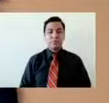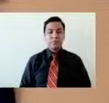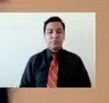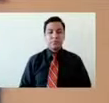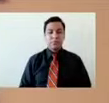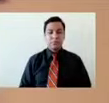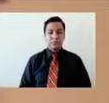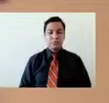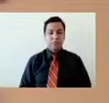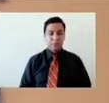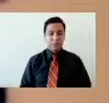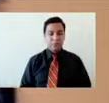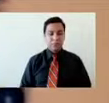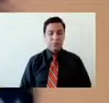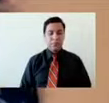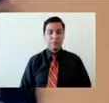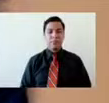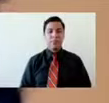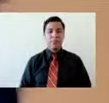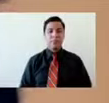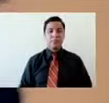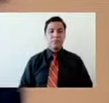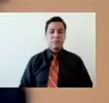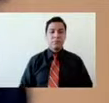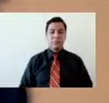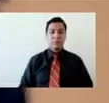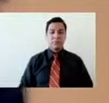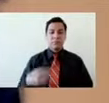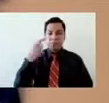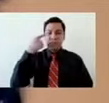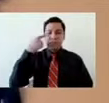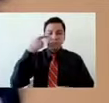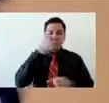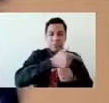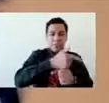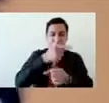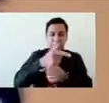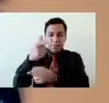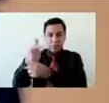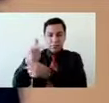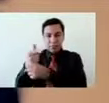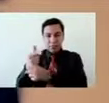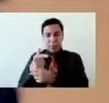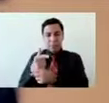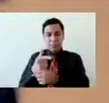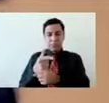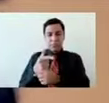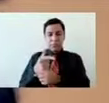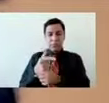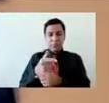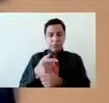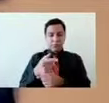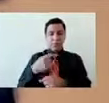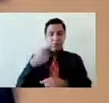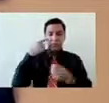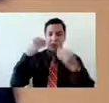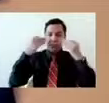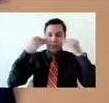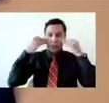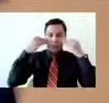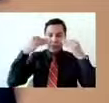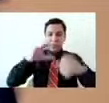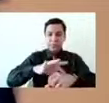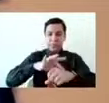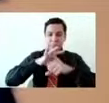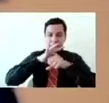Híjole, yo creo que tiene que ver mucho con esta parte de percepción, mi querido doc, porque lo real es que, eh,